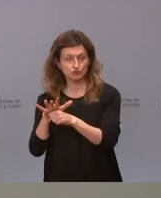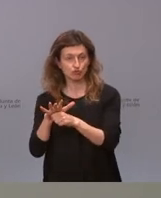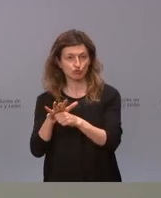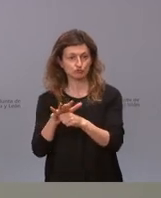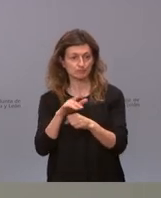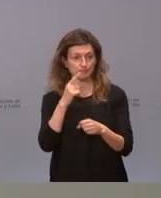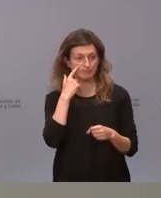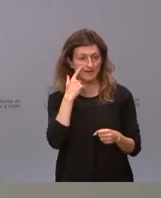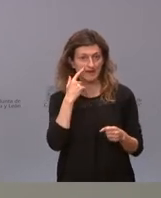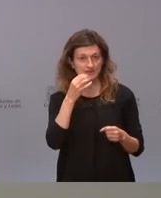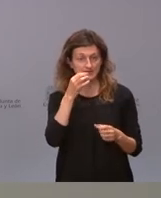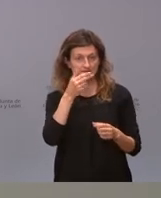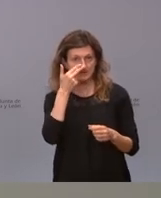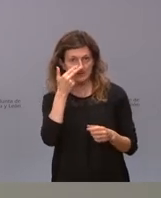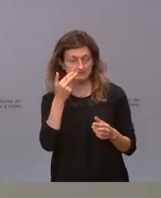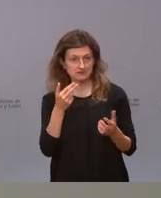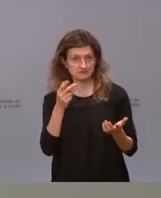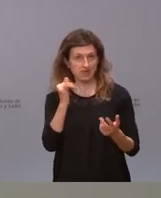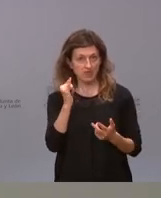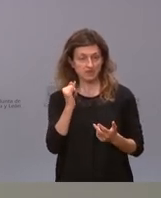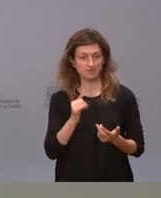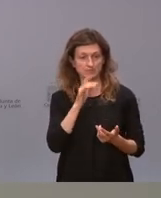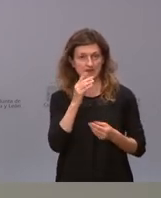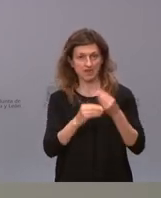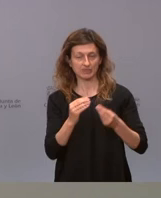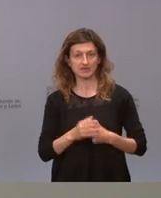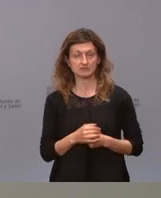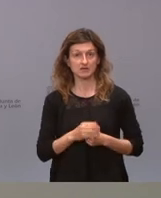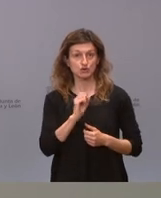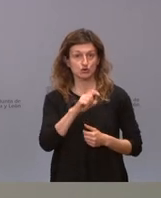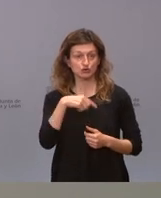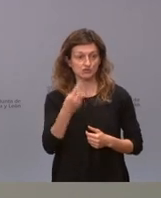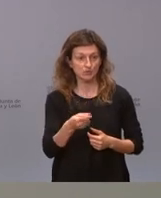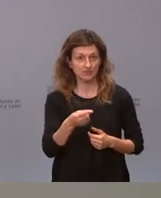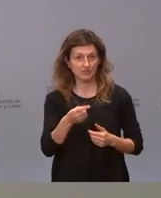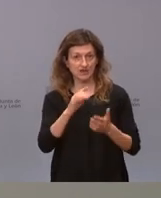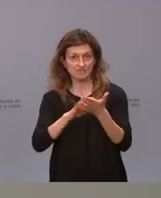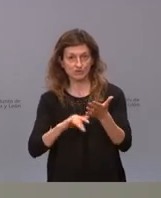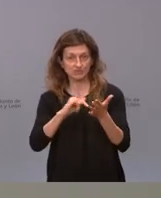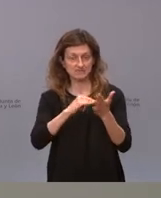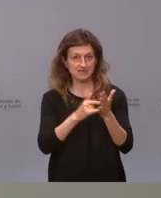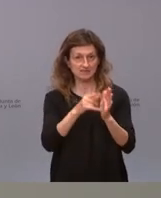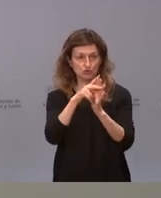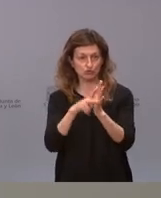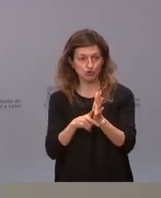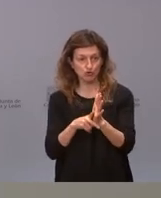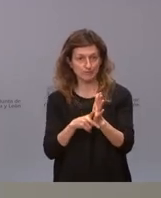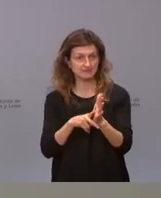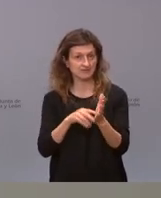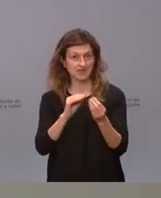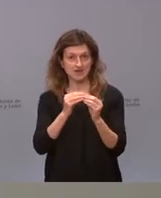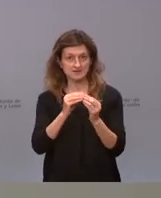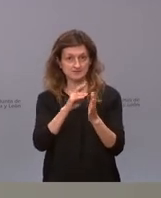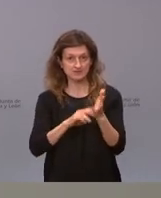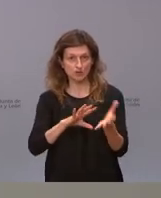concreción de los intereses en juego que debemos poner de manifiesto en consecuencia informes técnicos norma y ser estrictos en la aplicación de